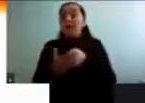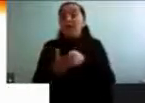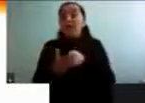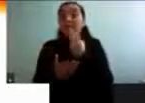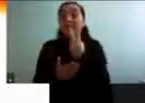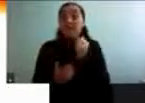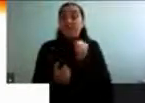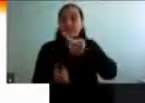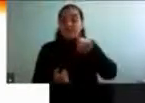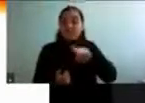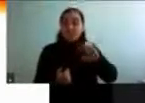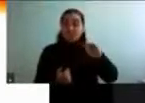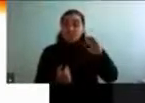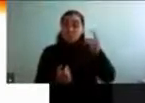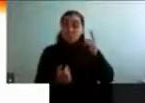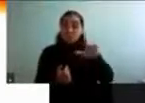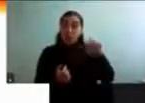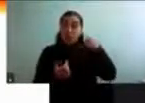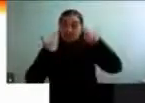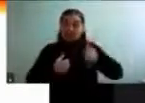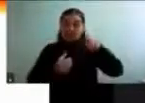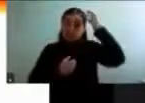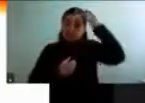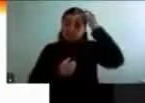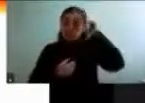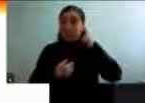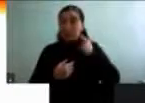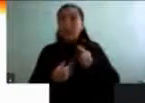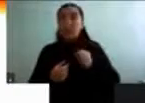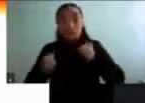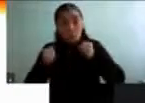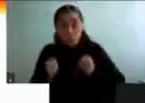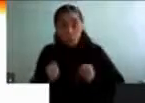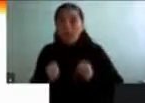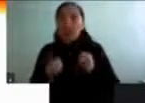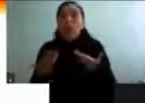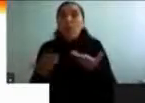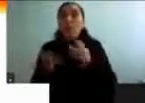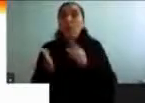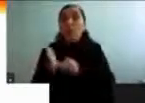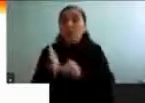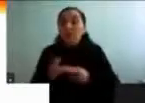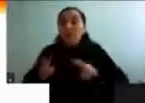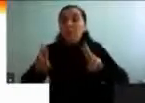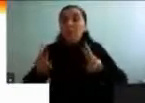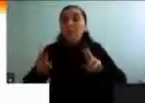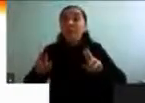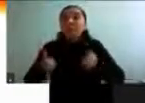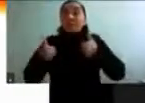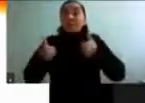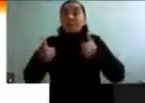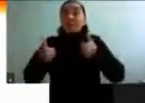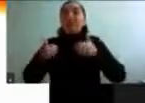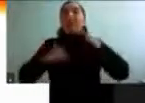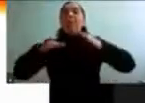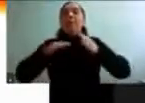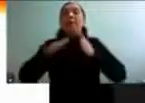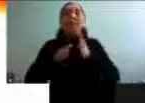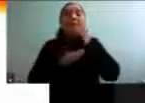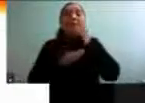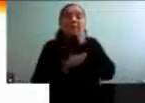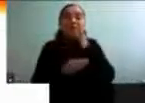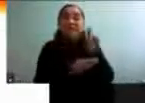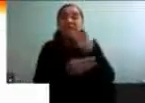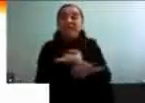su potencial para recuperar su capacidad intrínseca dependerá de la posibilidad que tenga de acceder a servicios de rehabilitación.